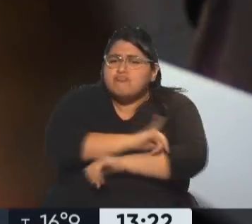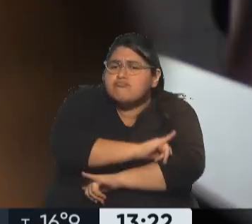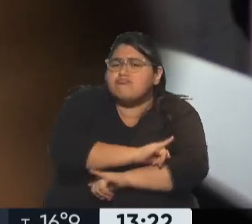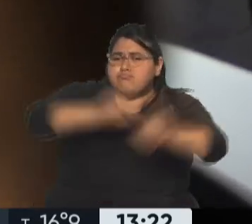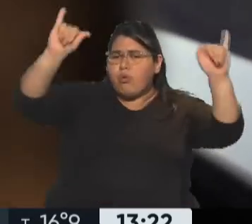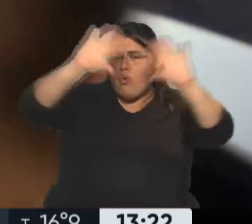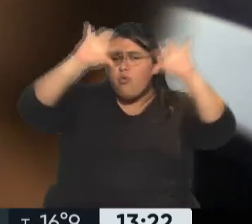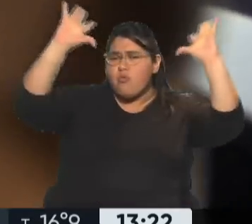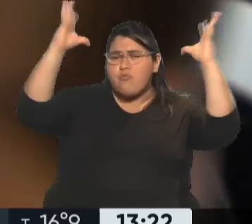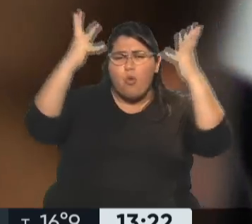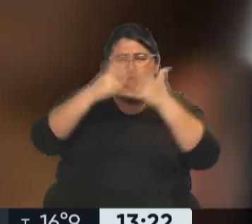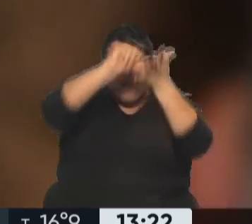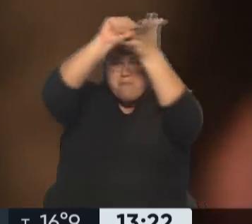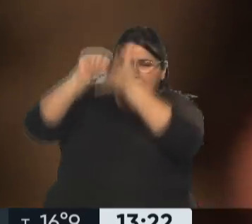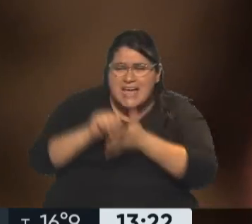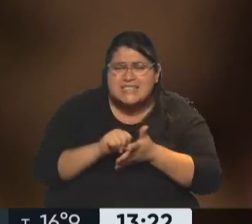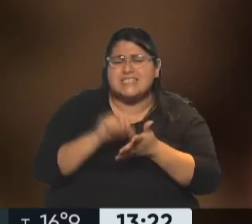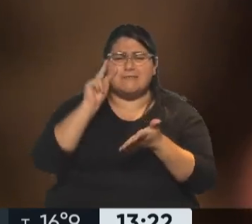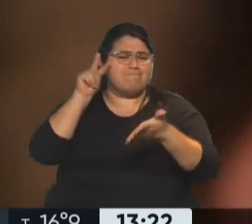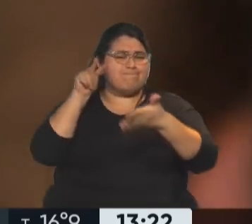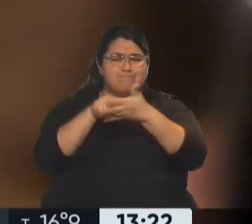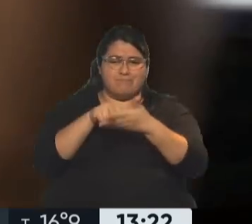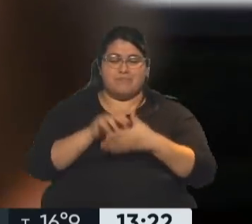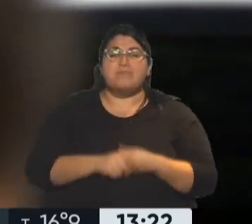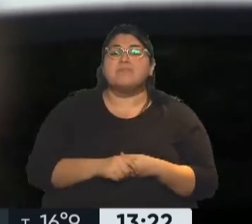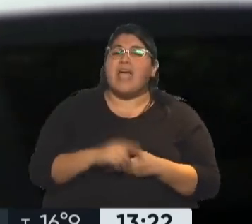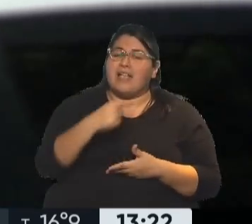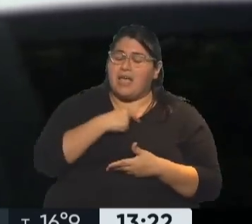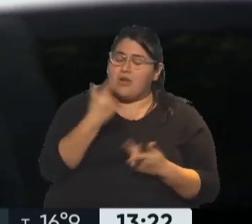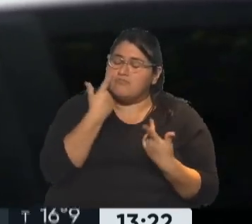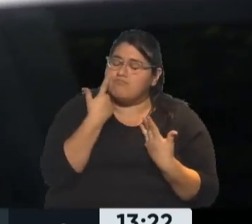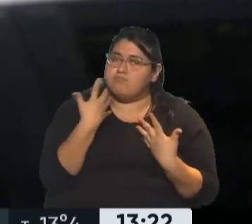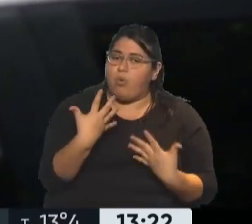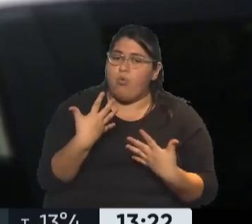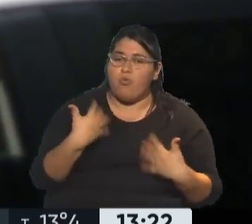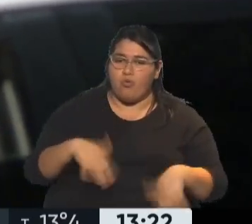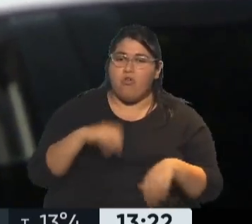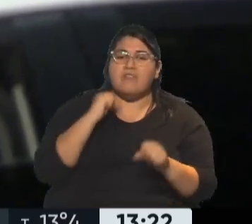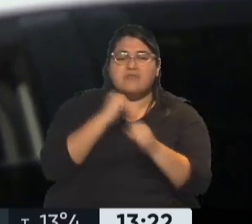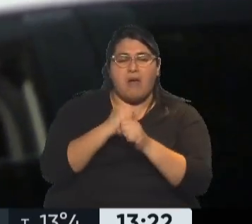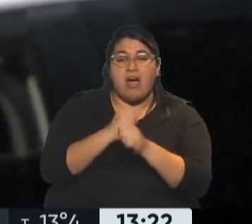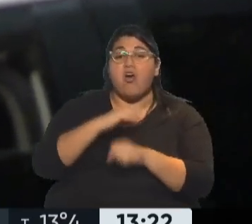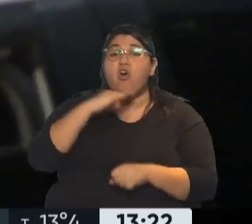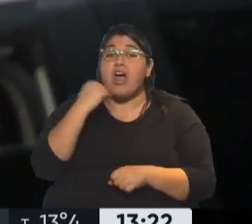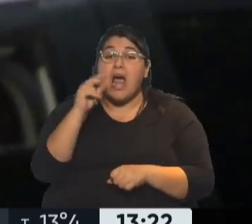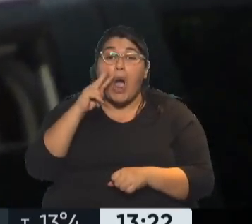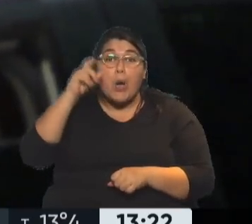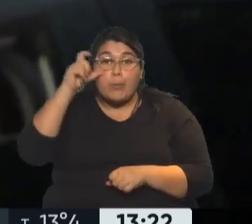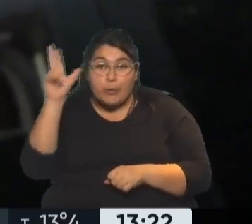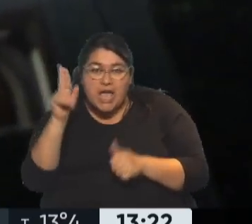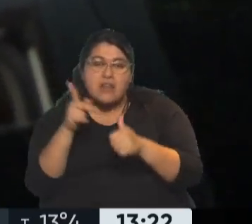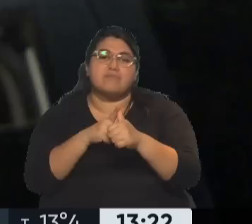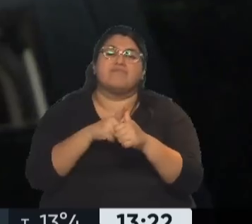esta imagen, se está viendo en todo el mundo. Quiero resaltar fundamentalmente la carrera de Javier Altamirano y